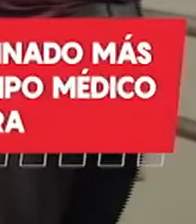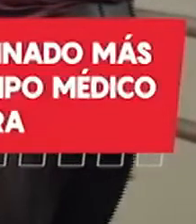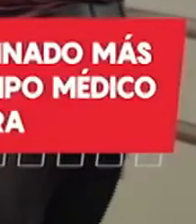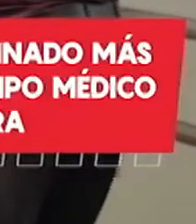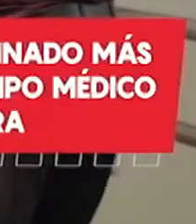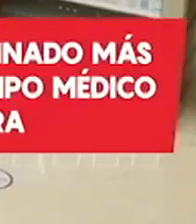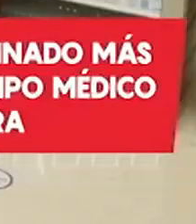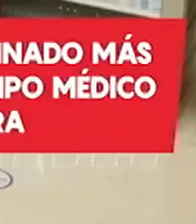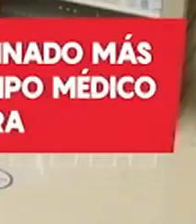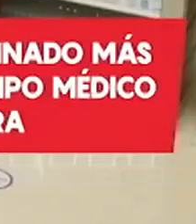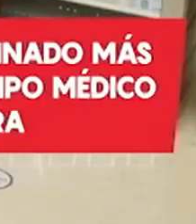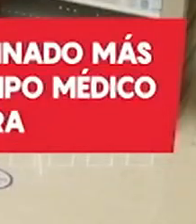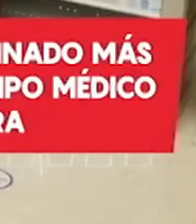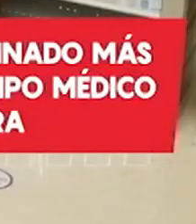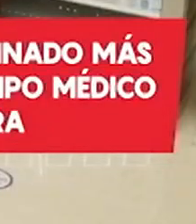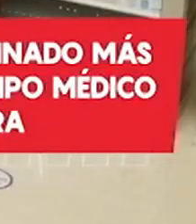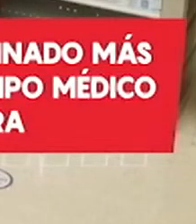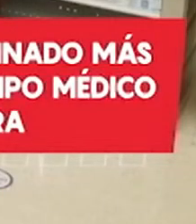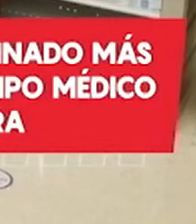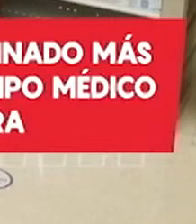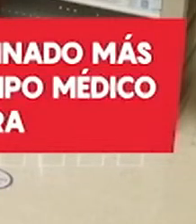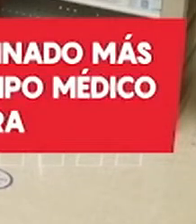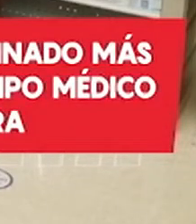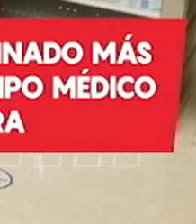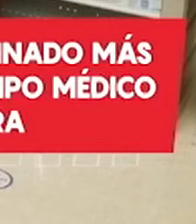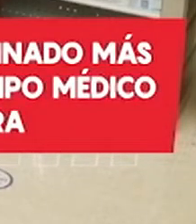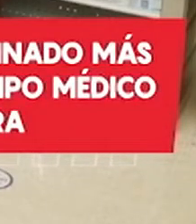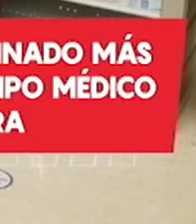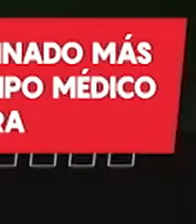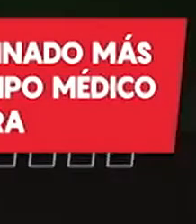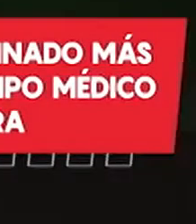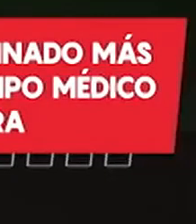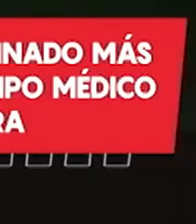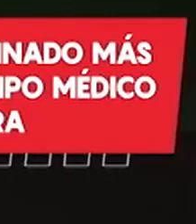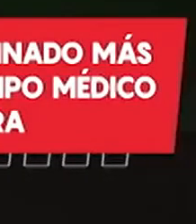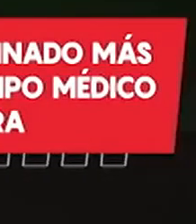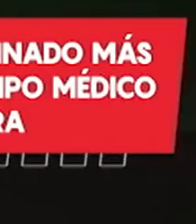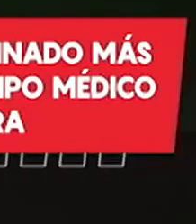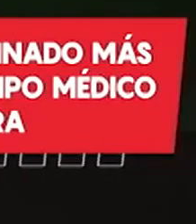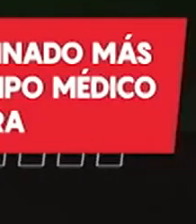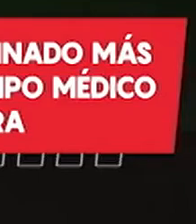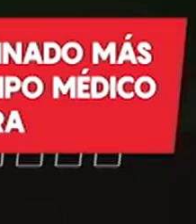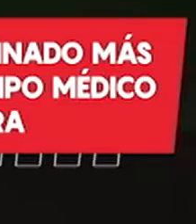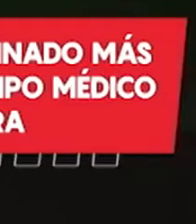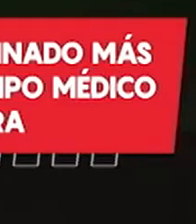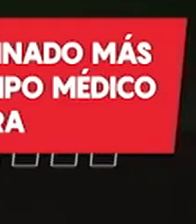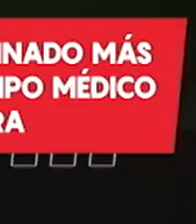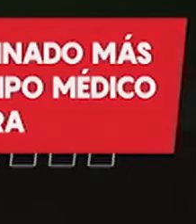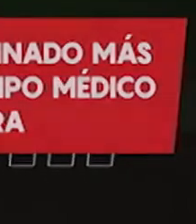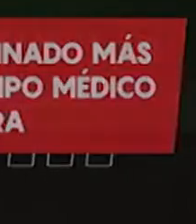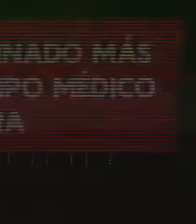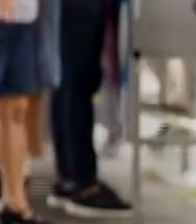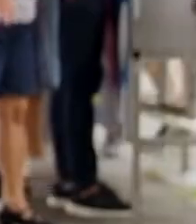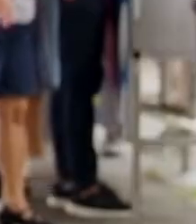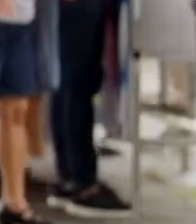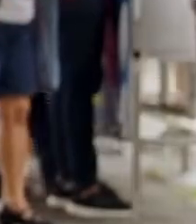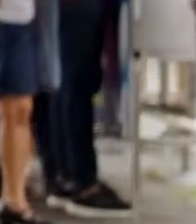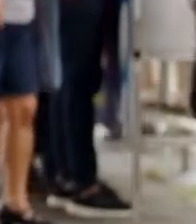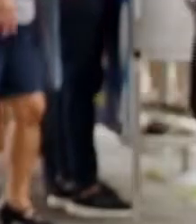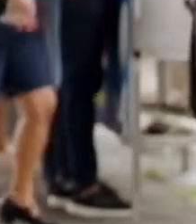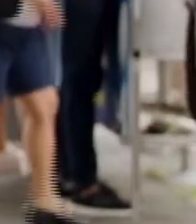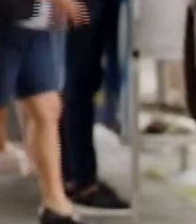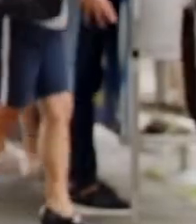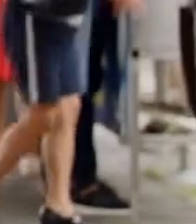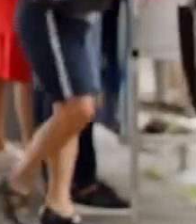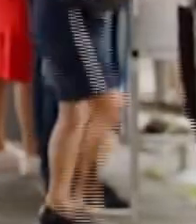la Junta ha donado más de 6.000 millones de colones en compra de equipo para manejo del cáncer, mamógrafos, ultrasonidos, entre otros. Invito a todas las